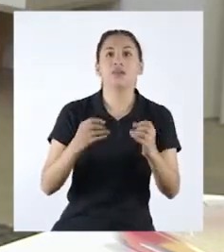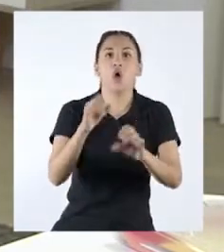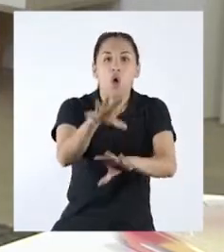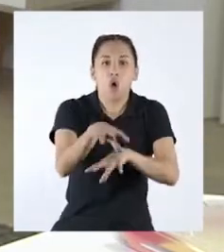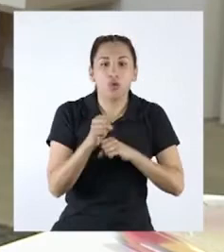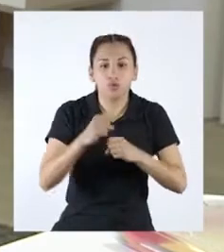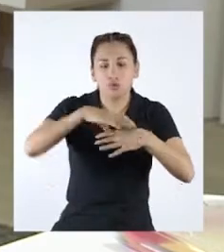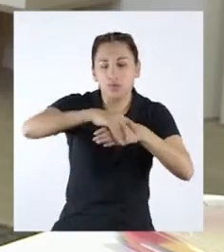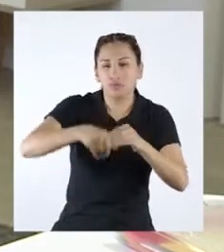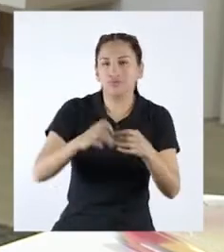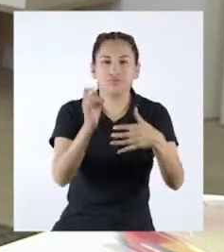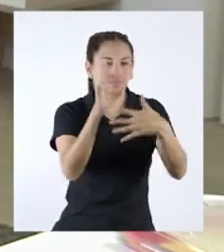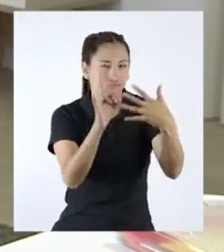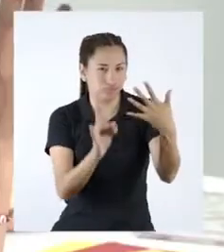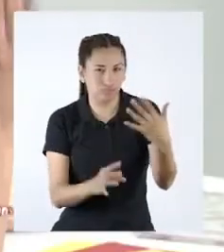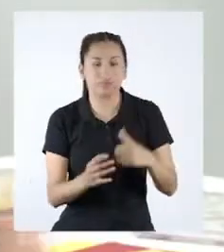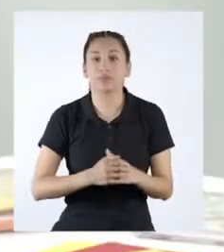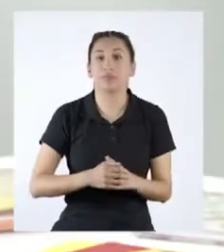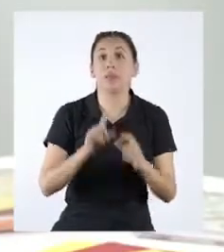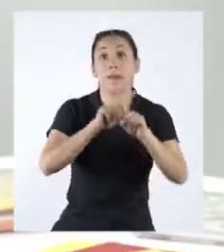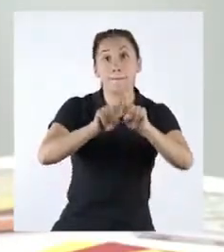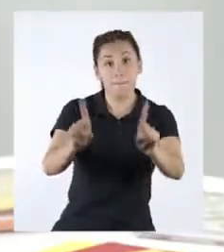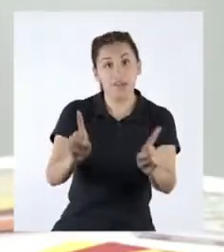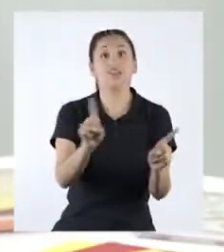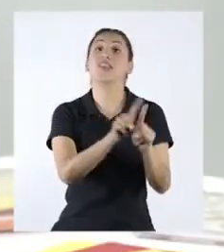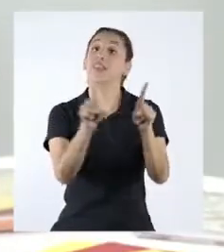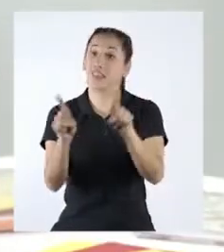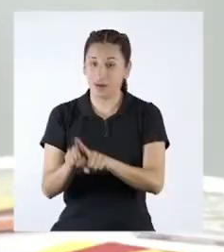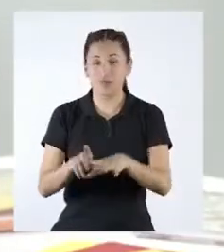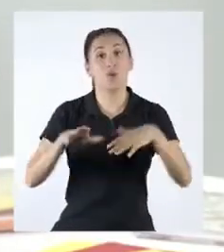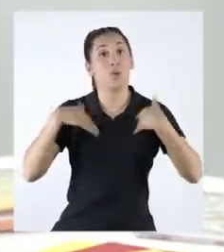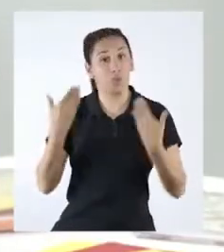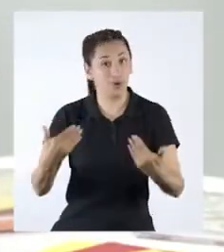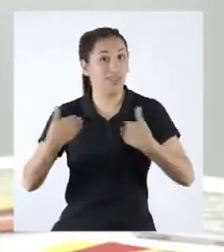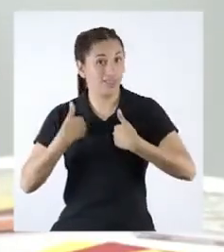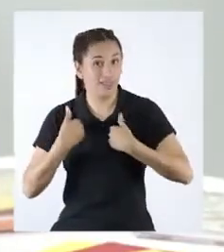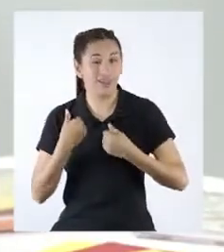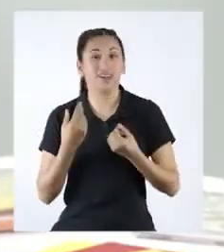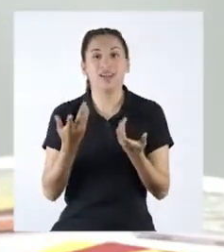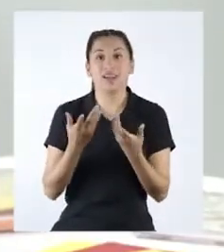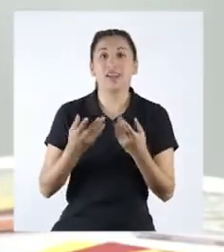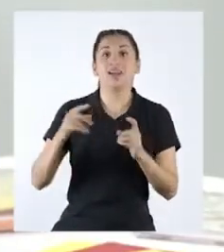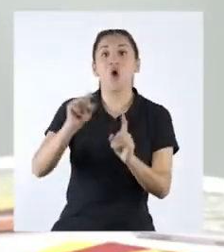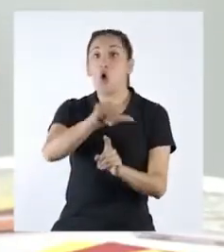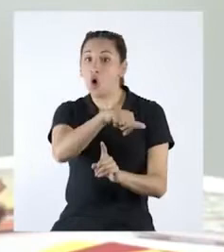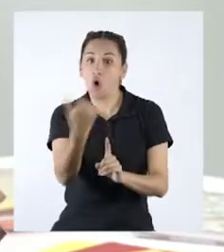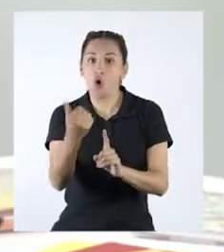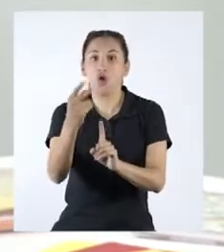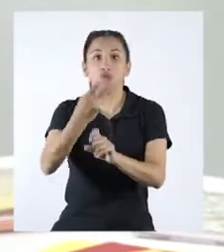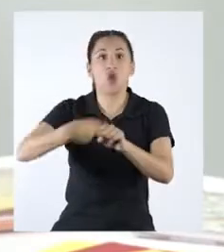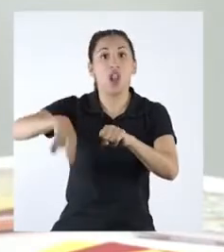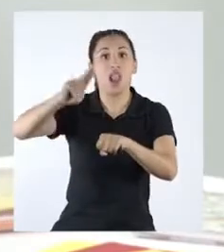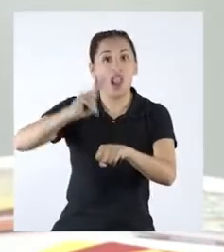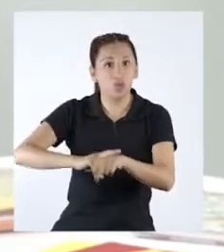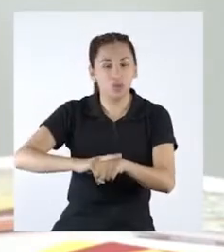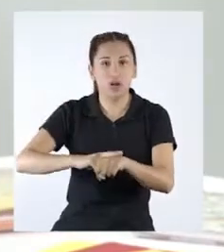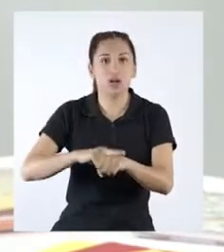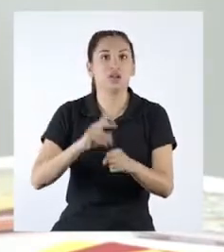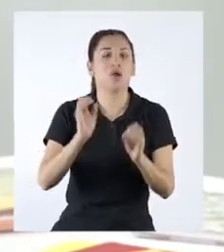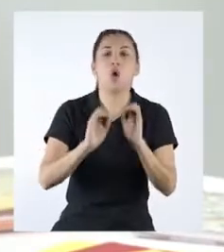artesanías ancestrales y más. Pero también pueden existir patrimonios culturales